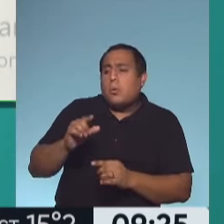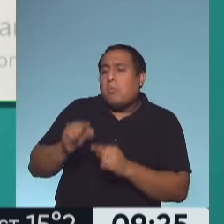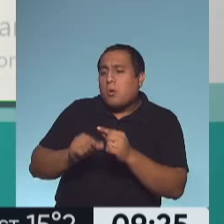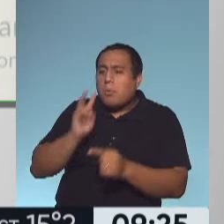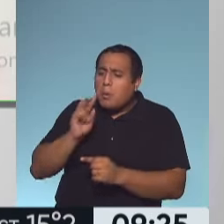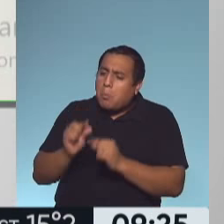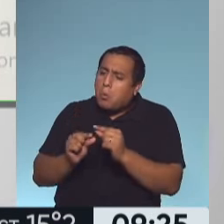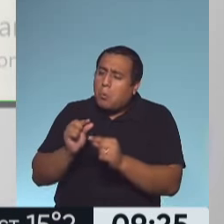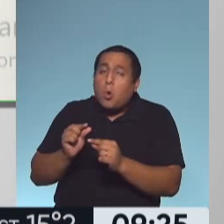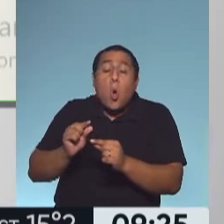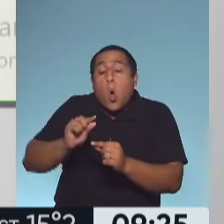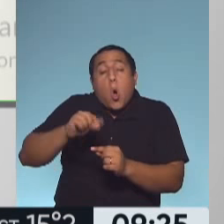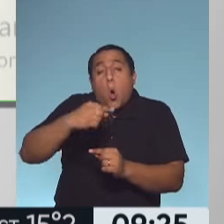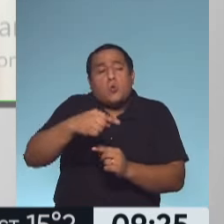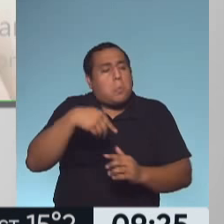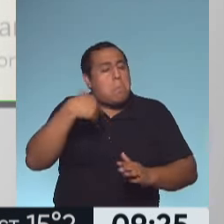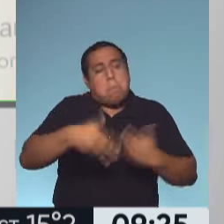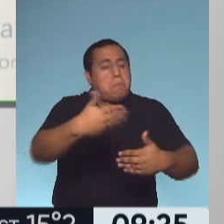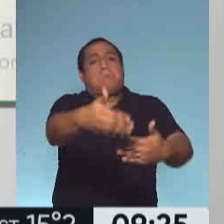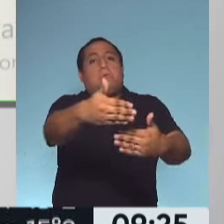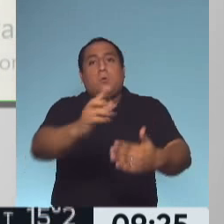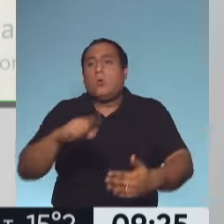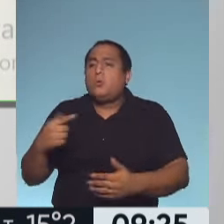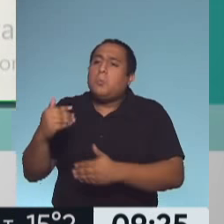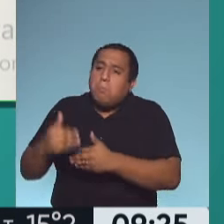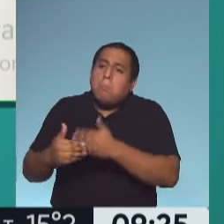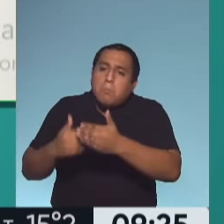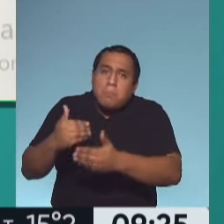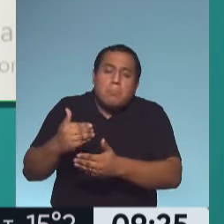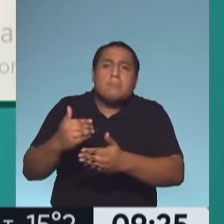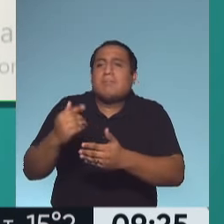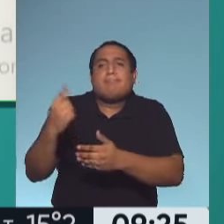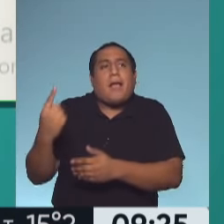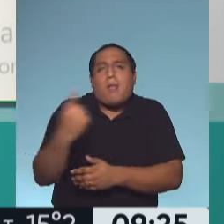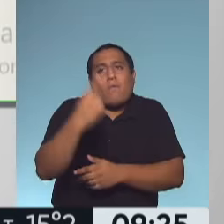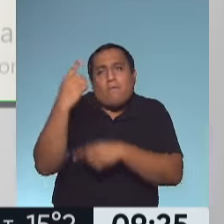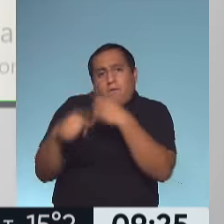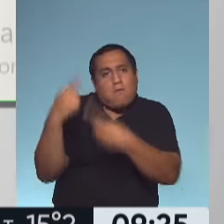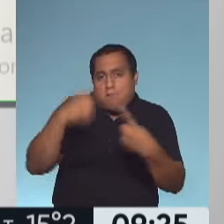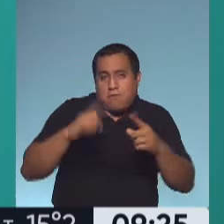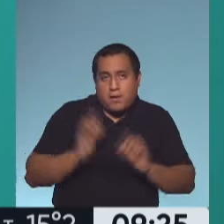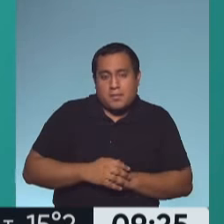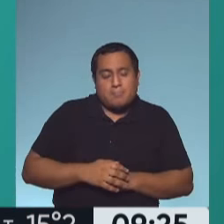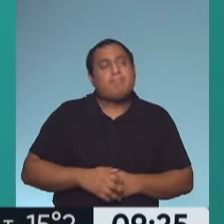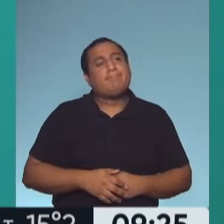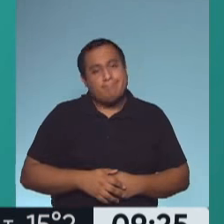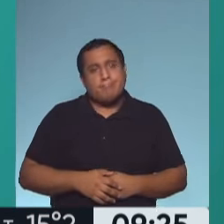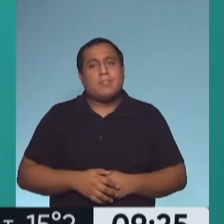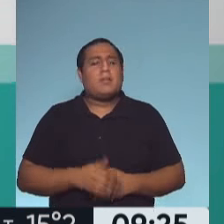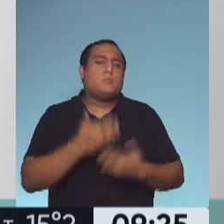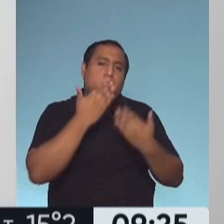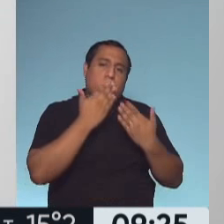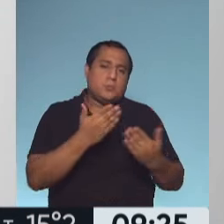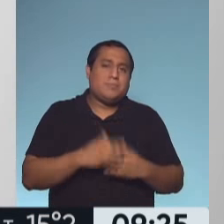evolucionan muchísimo, en otros un poco menos. Cada caso es singular, ¿no? Muy bien, Nati. Te mandamos un beso